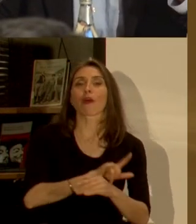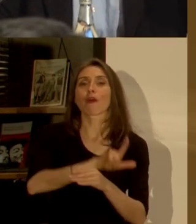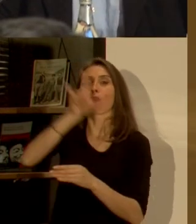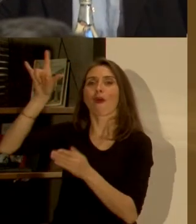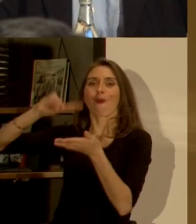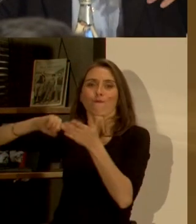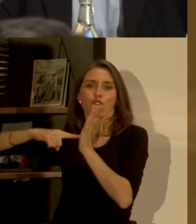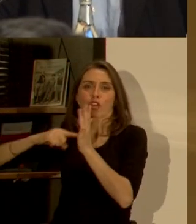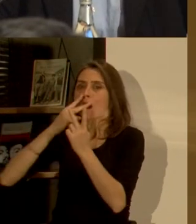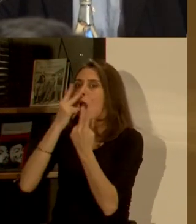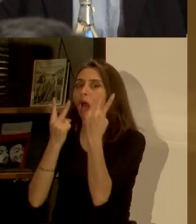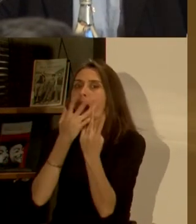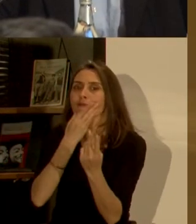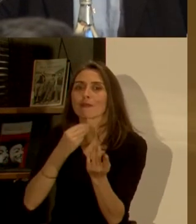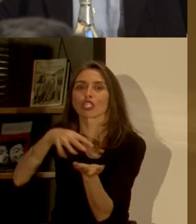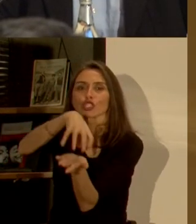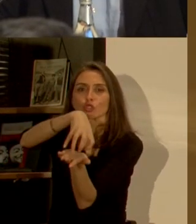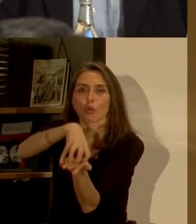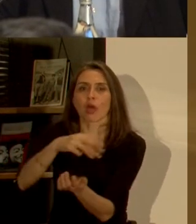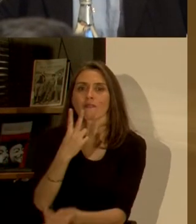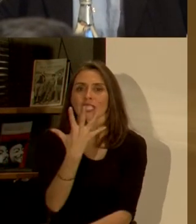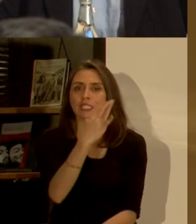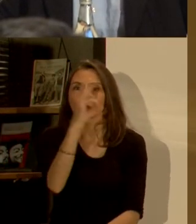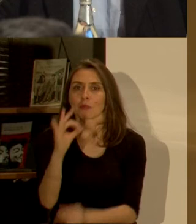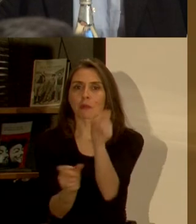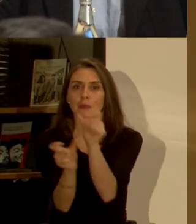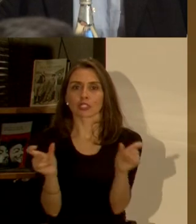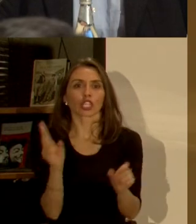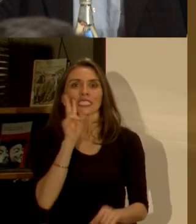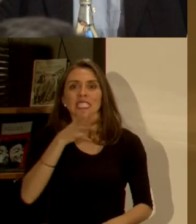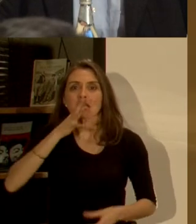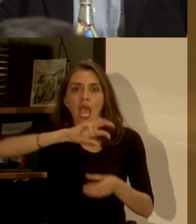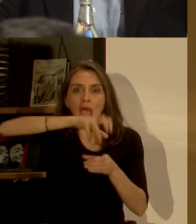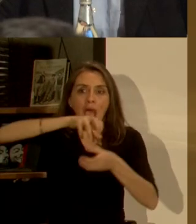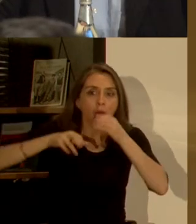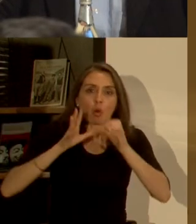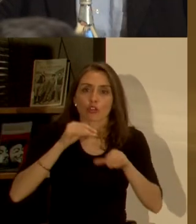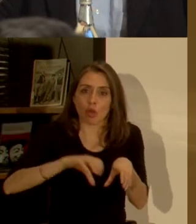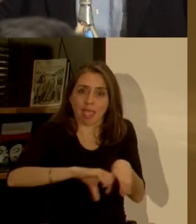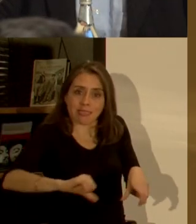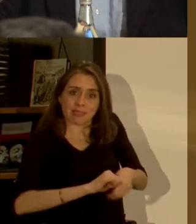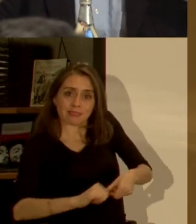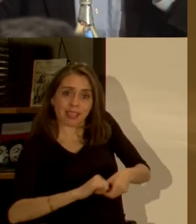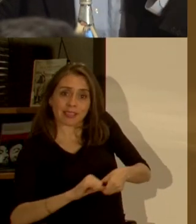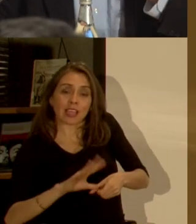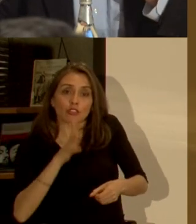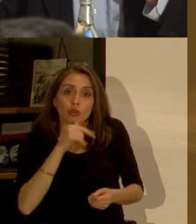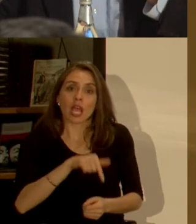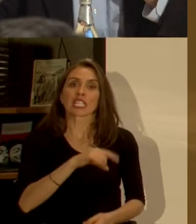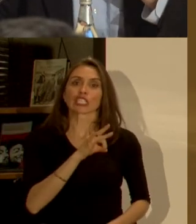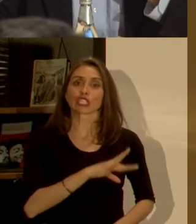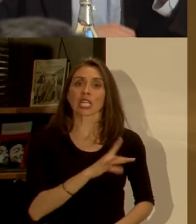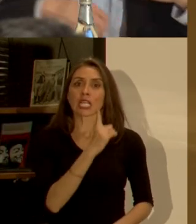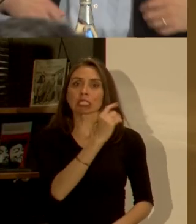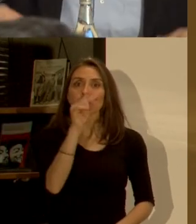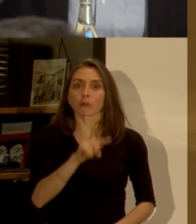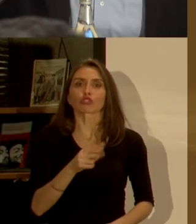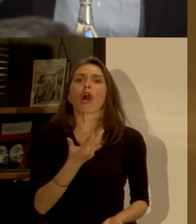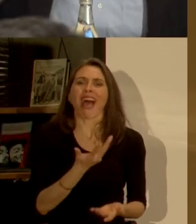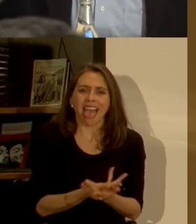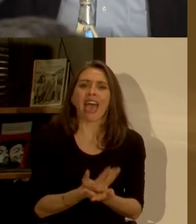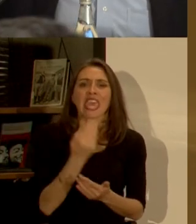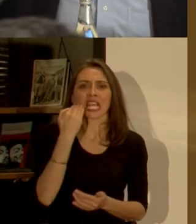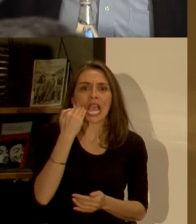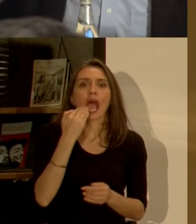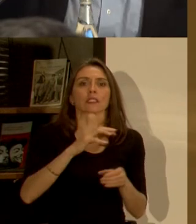se maravilla en el conurbano 25% de la población no tiene agua potable alcantarillada en nuestras ciudades eso es casi 100% esto